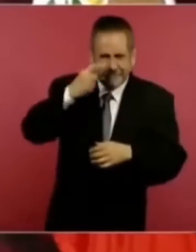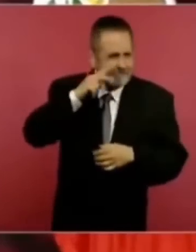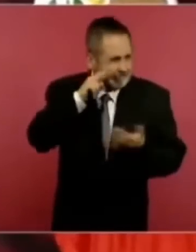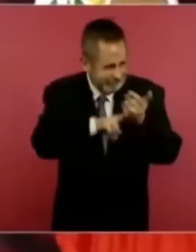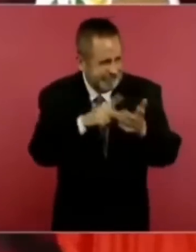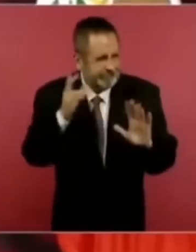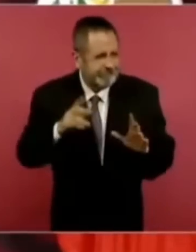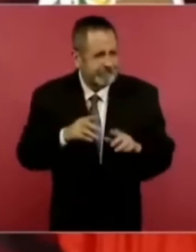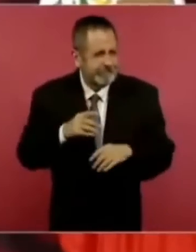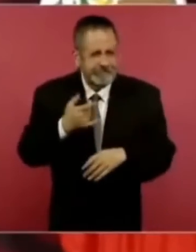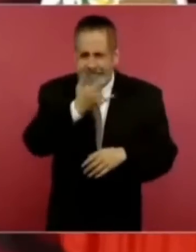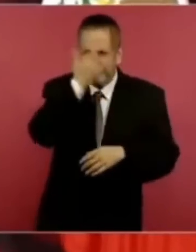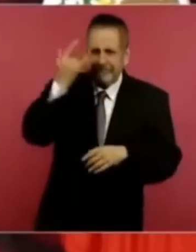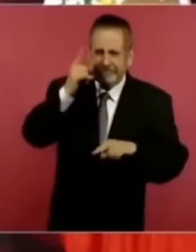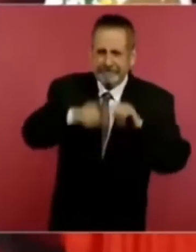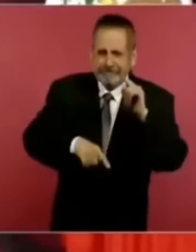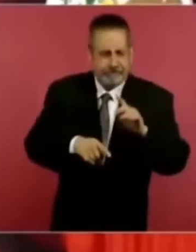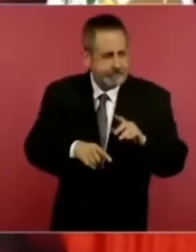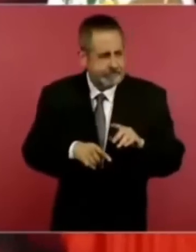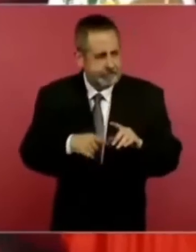más sirve que les dé el tol.